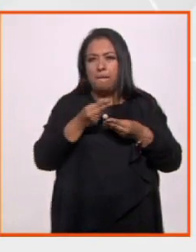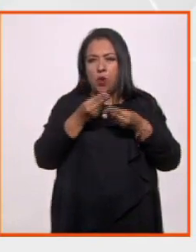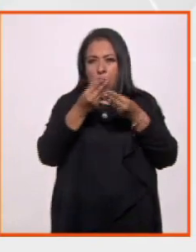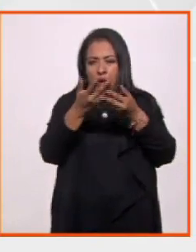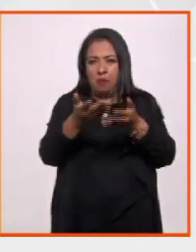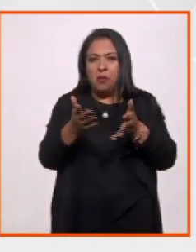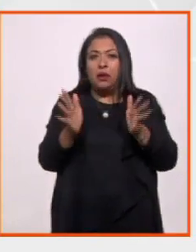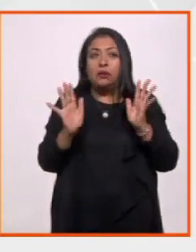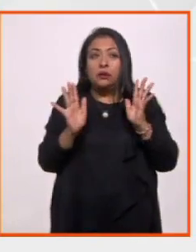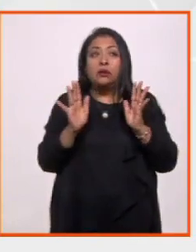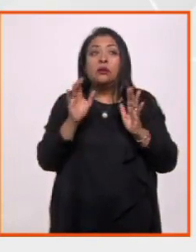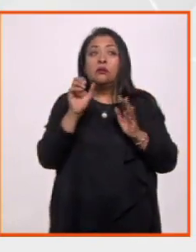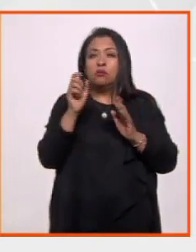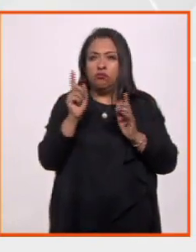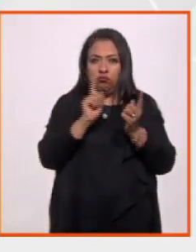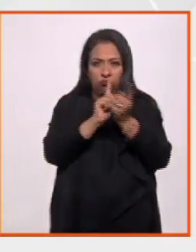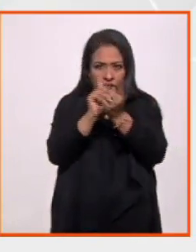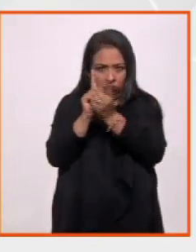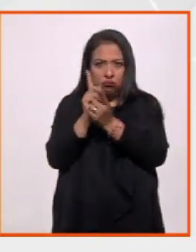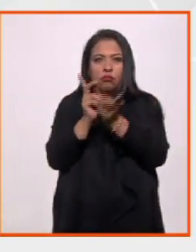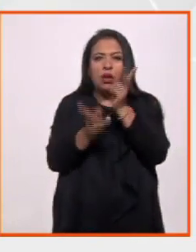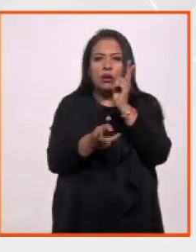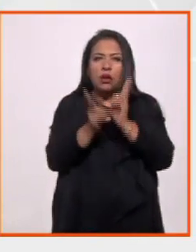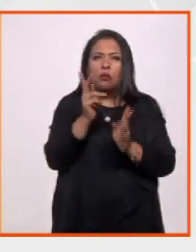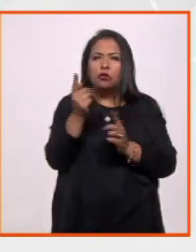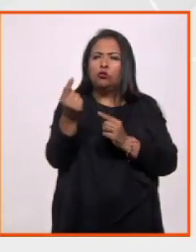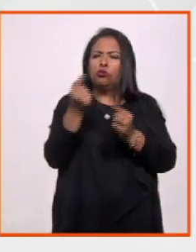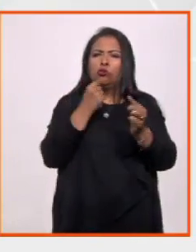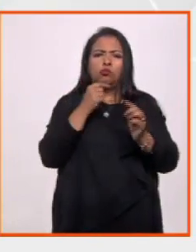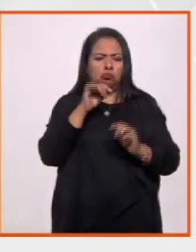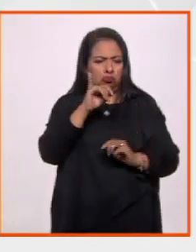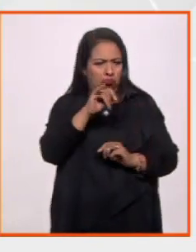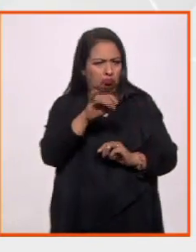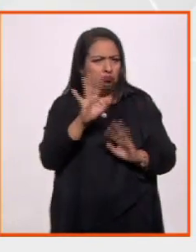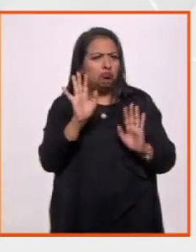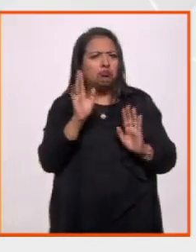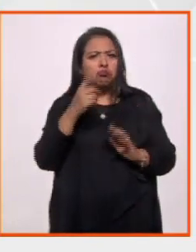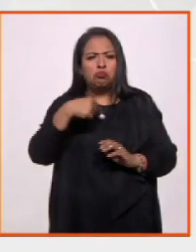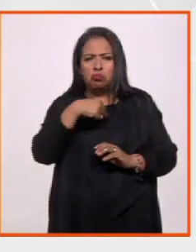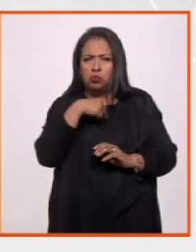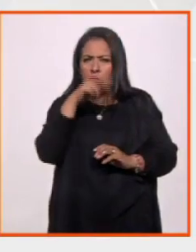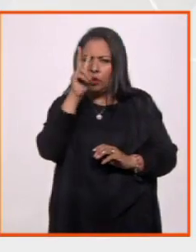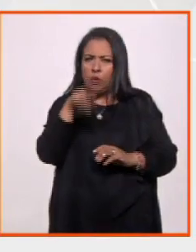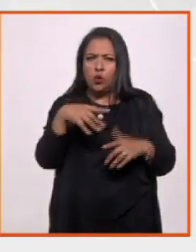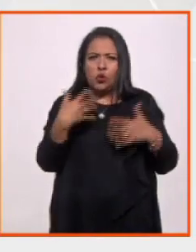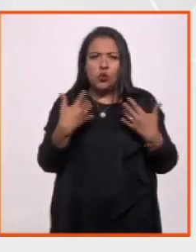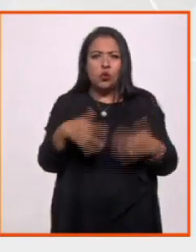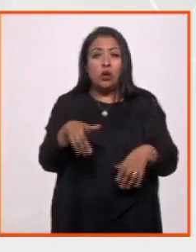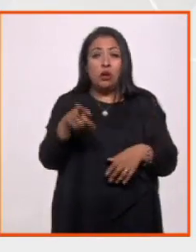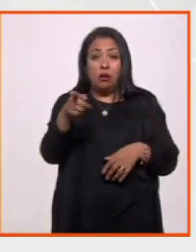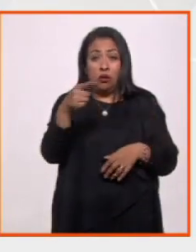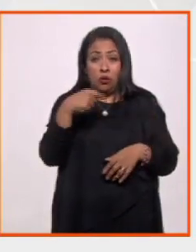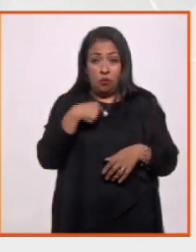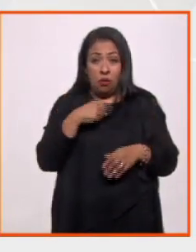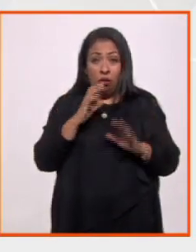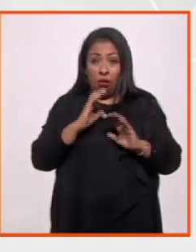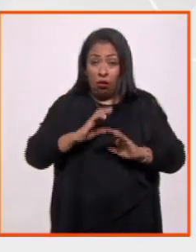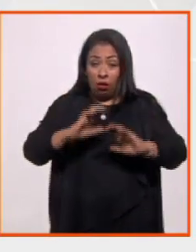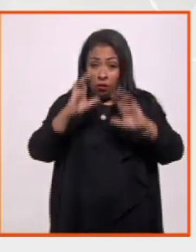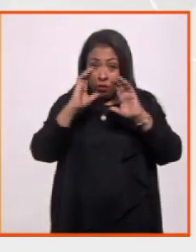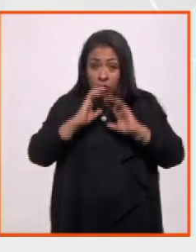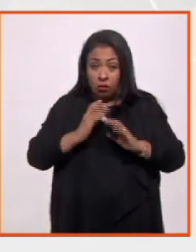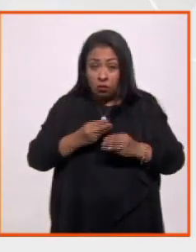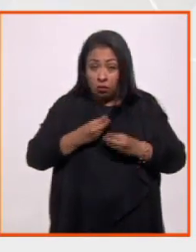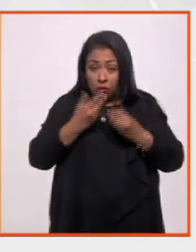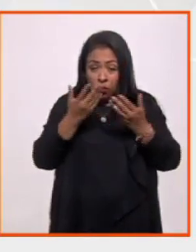Y justamente hablamos con ellos y me dijeron, no, sí, para nosotros será un gran honor que tú puedas cantar una